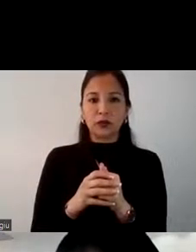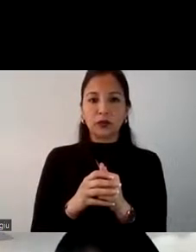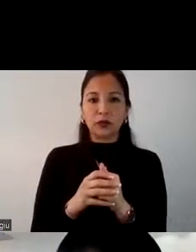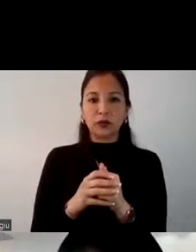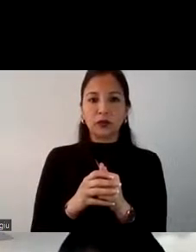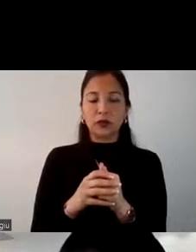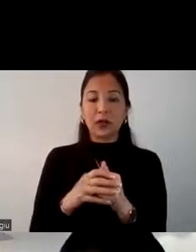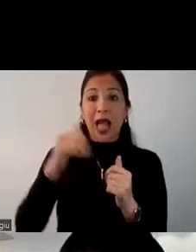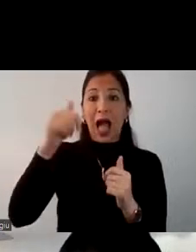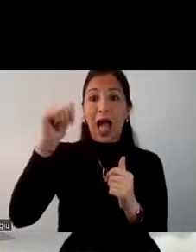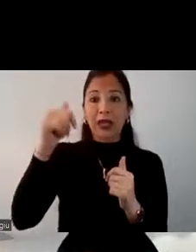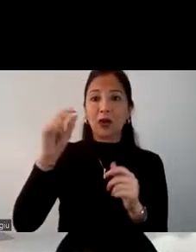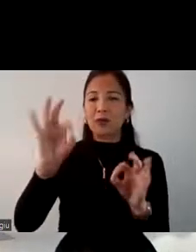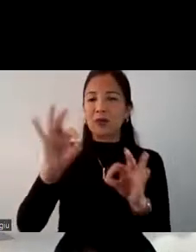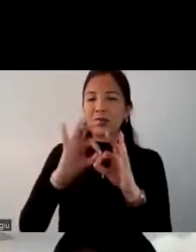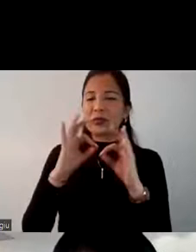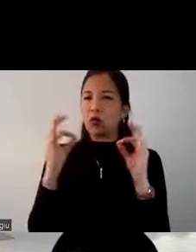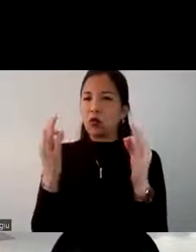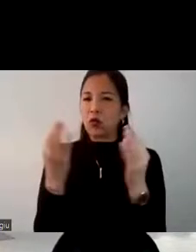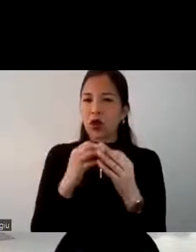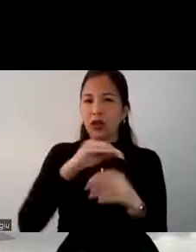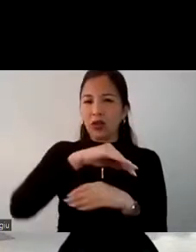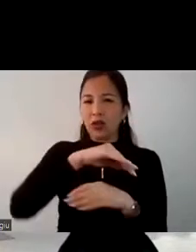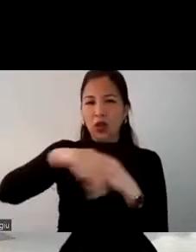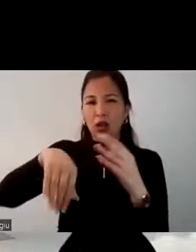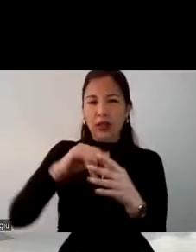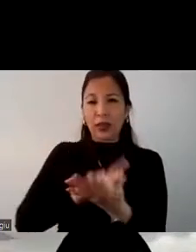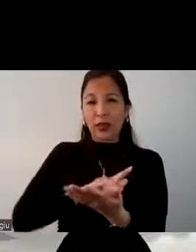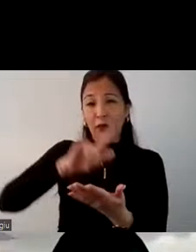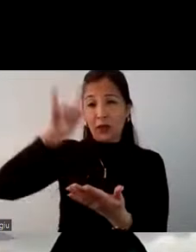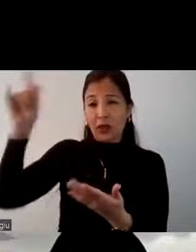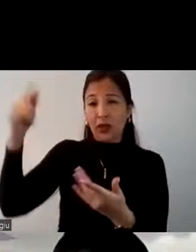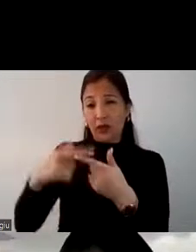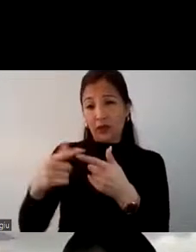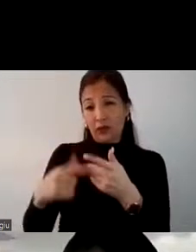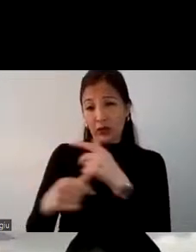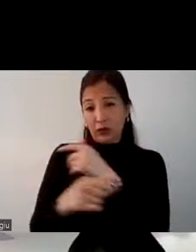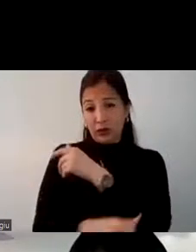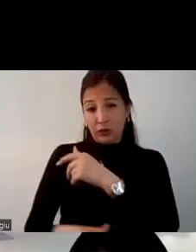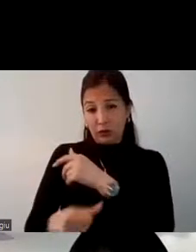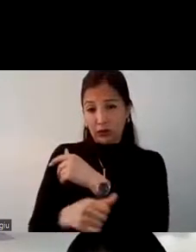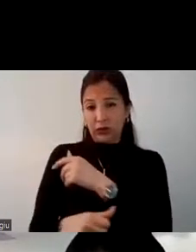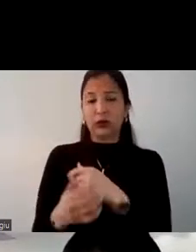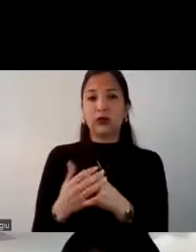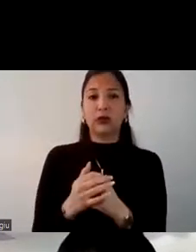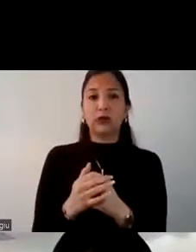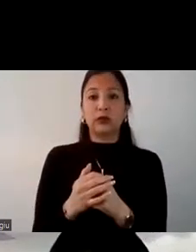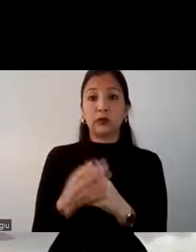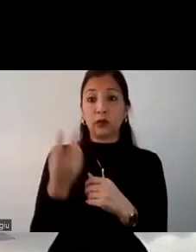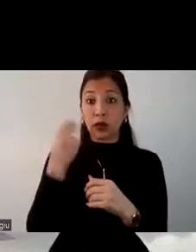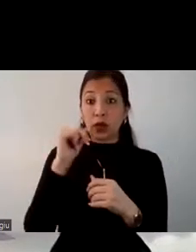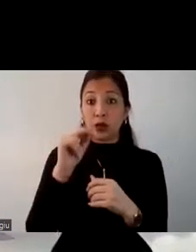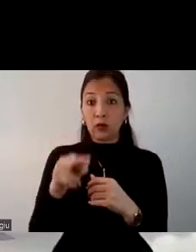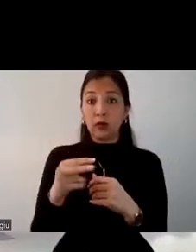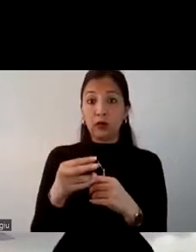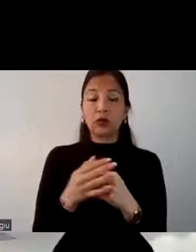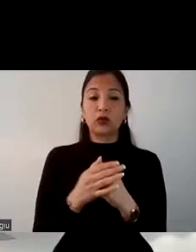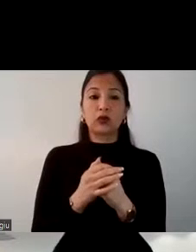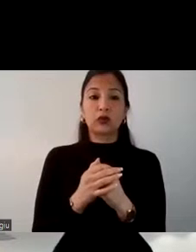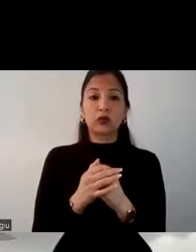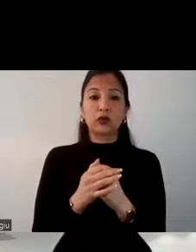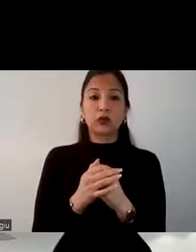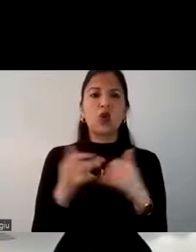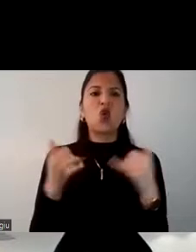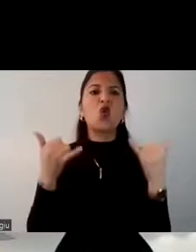¿Actividades más importantes durante los viajes internacionales? Acá vamos a ver cuáles